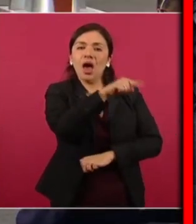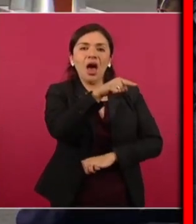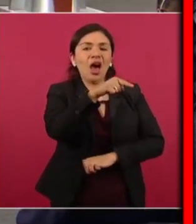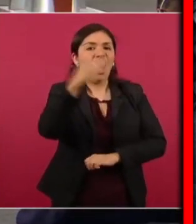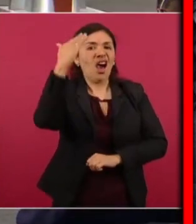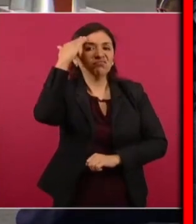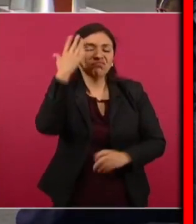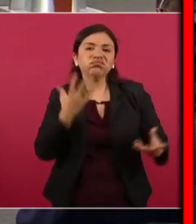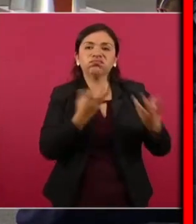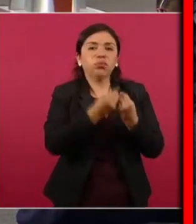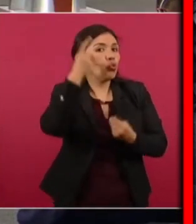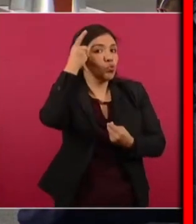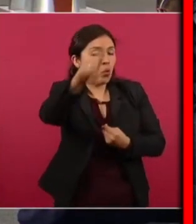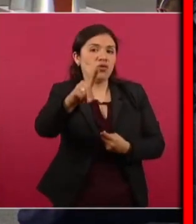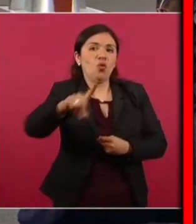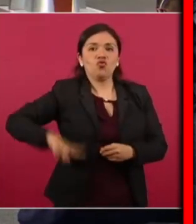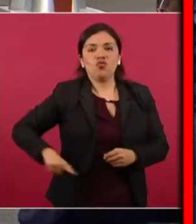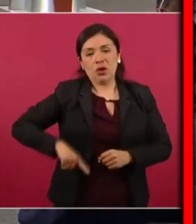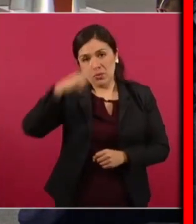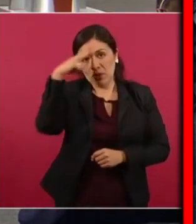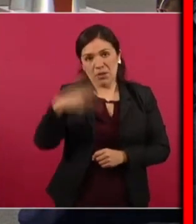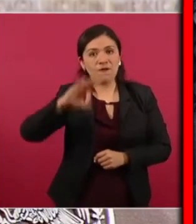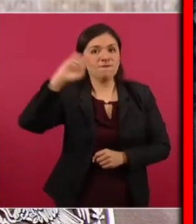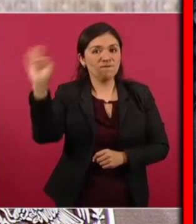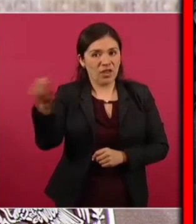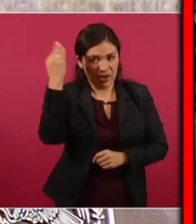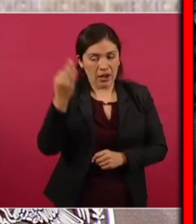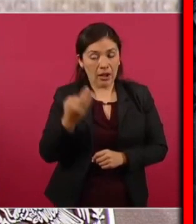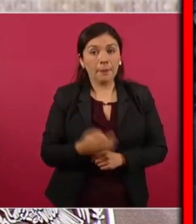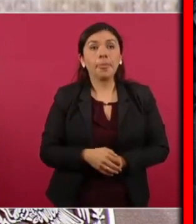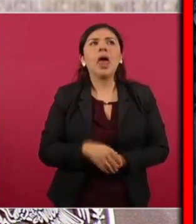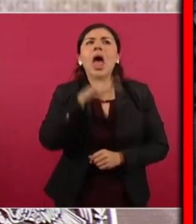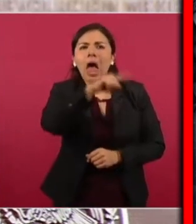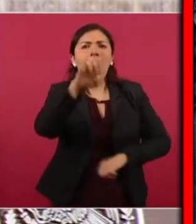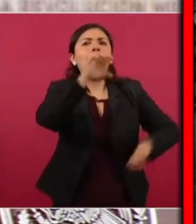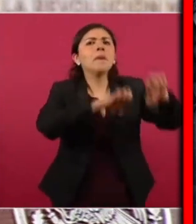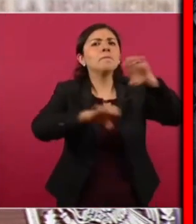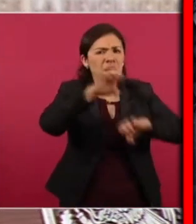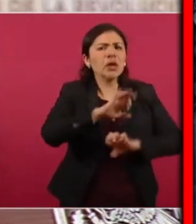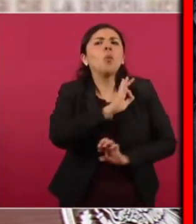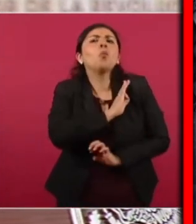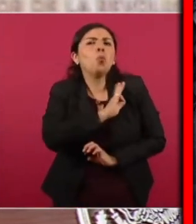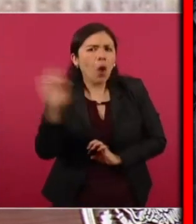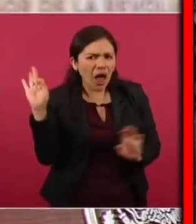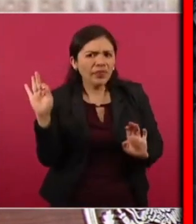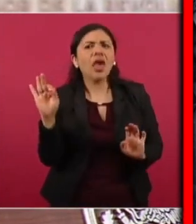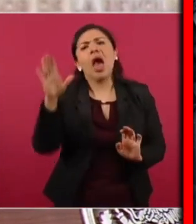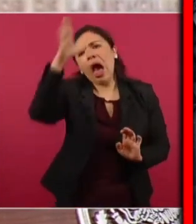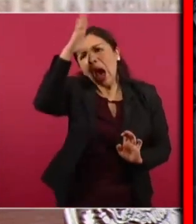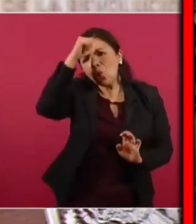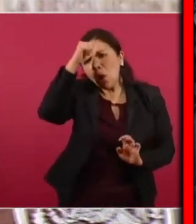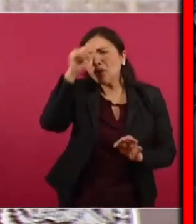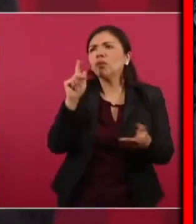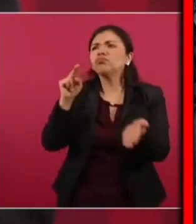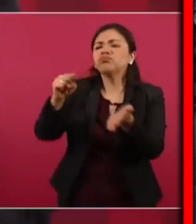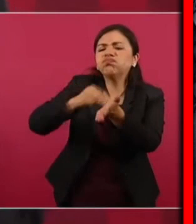nación que se va a crear puede esta empresa de la nación establecer relaciones con empresas